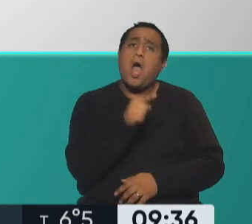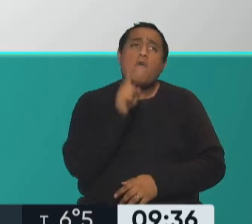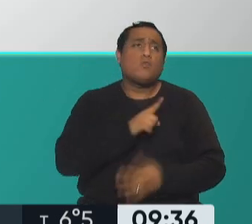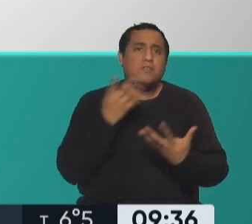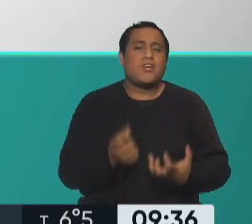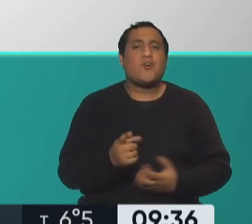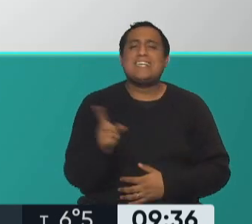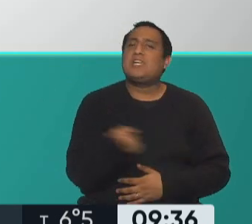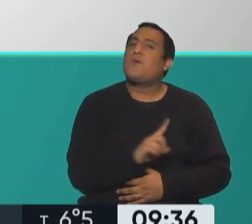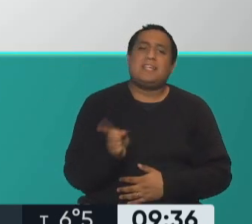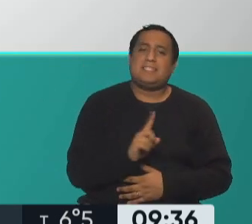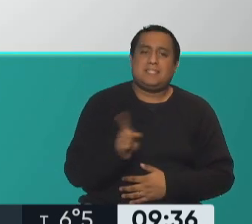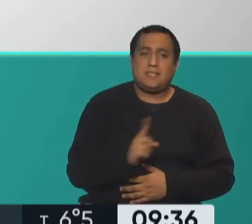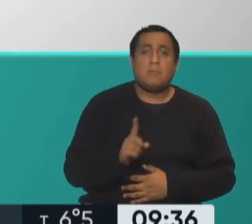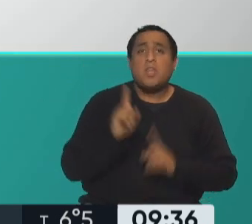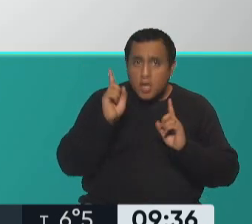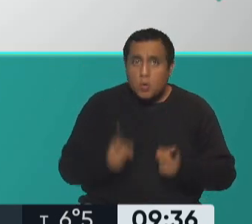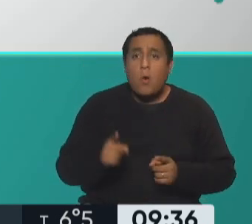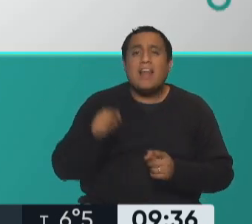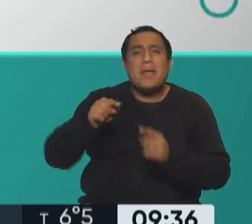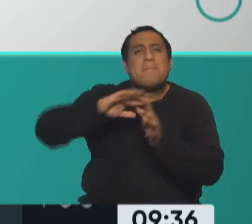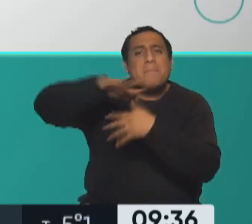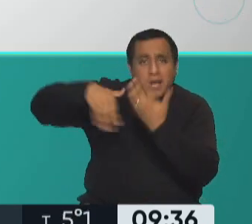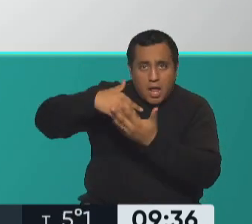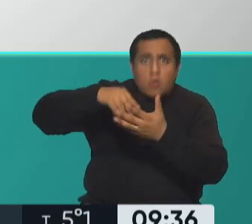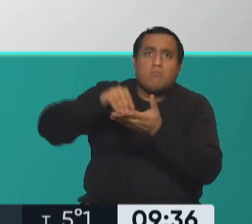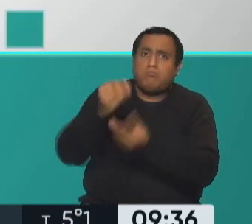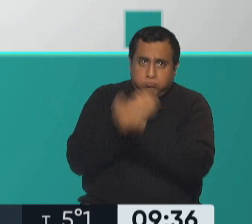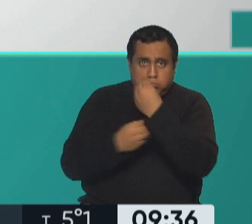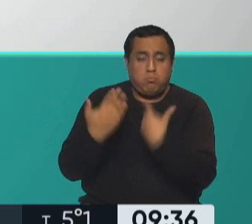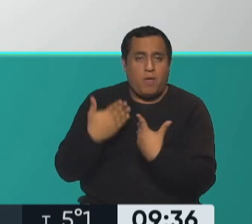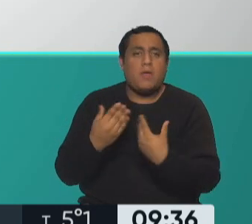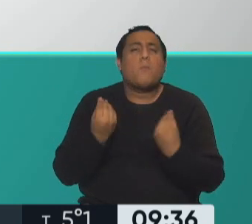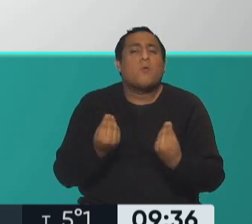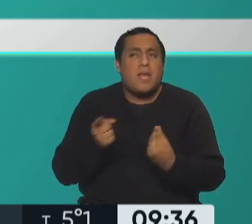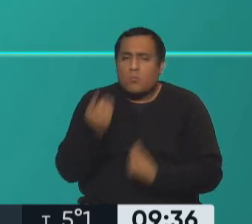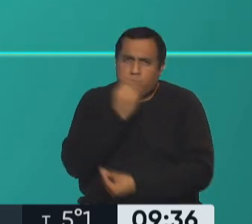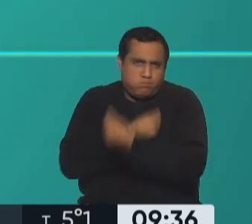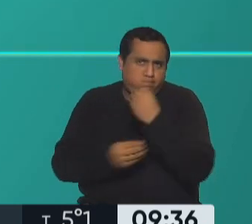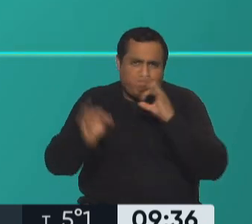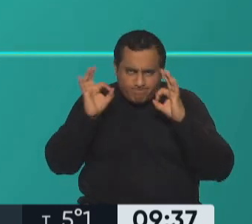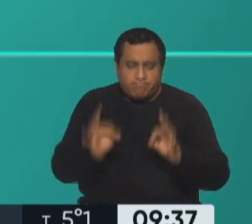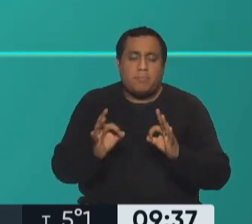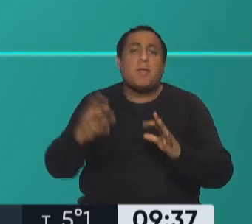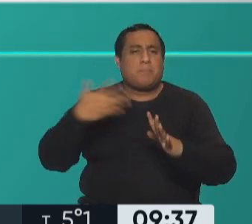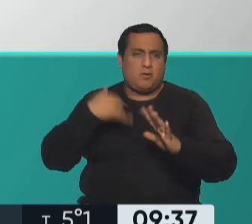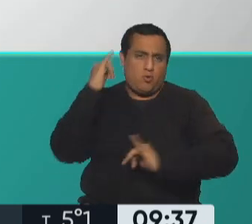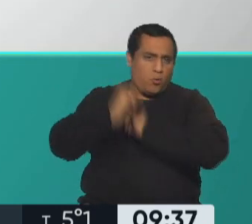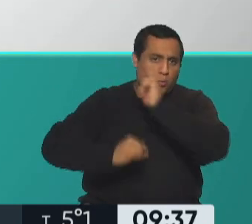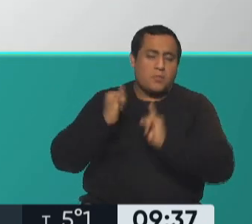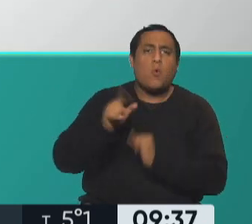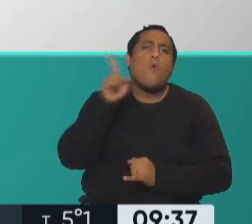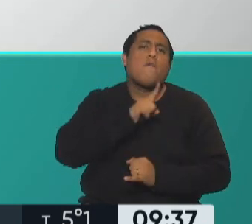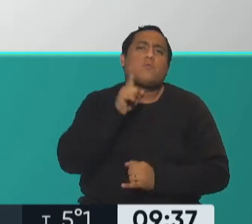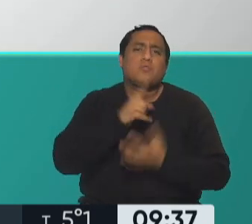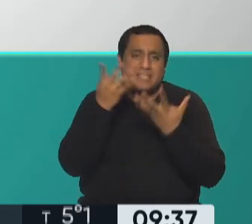nosotros lo incorporamos también en mix y está bueno también porque estamos teniendo un alimento completo. Nati, quiero decirle a la gente que los frutos